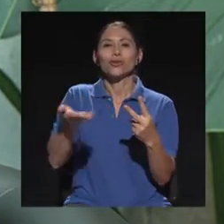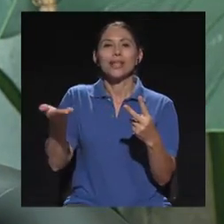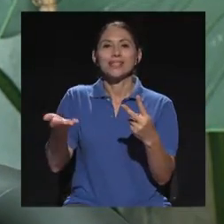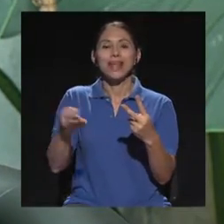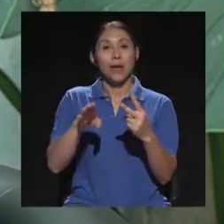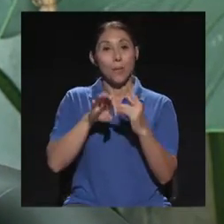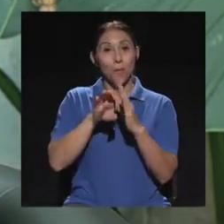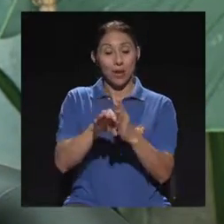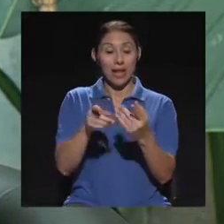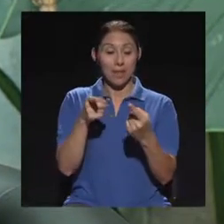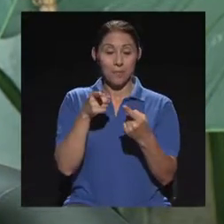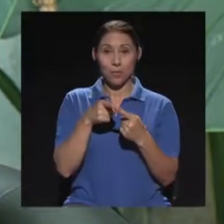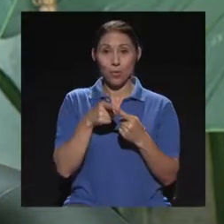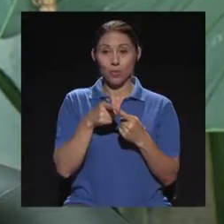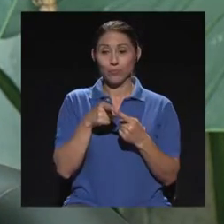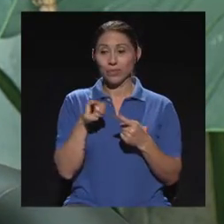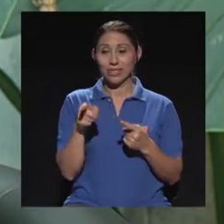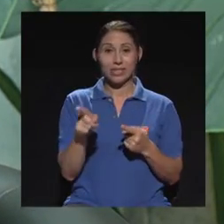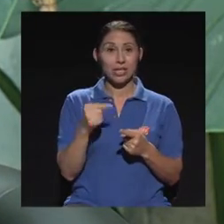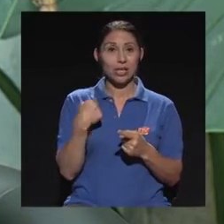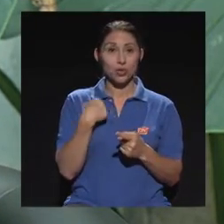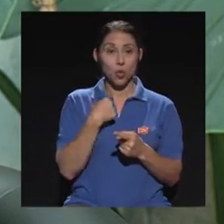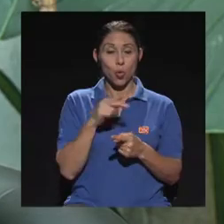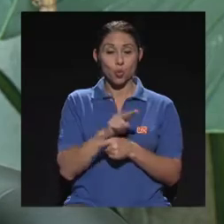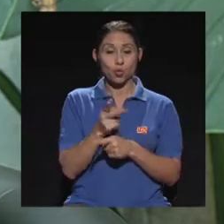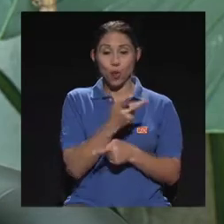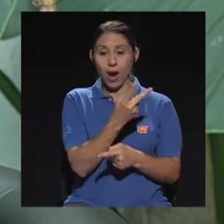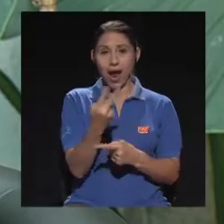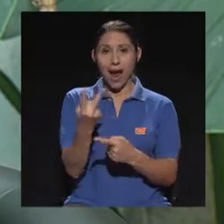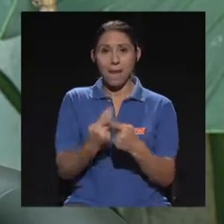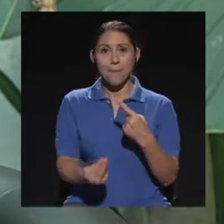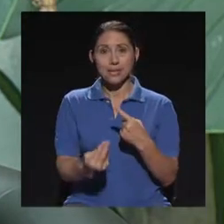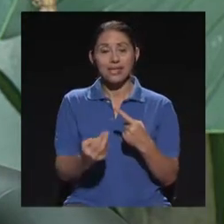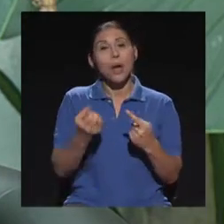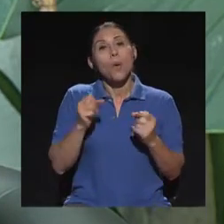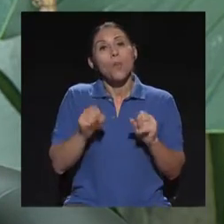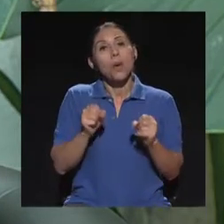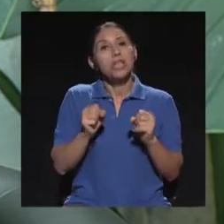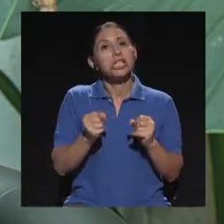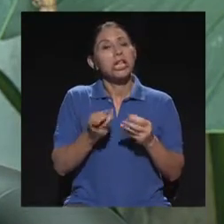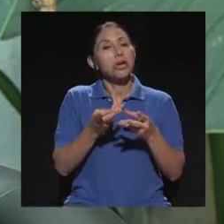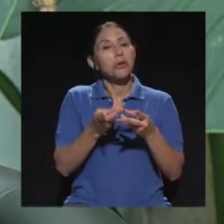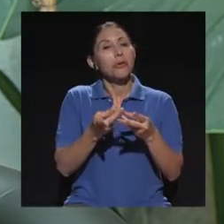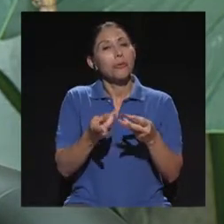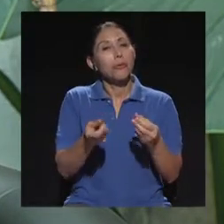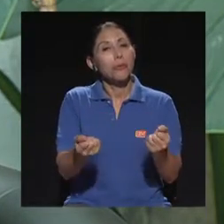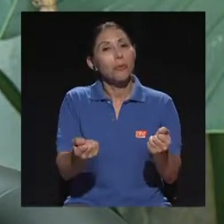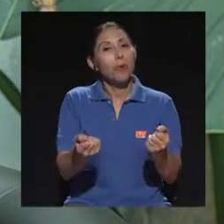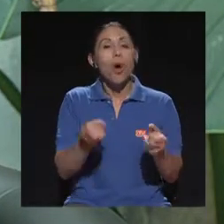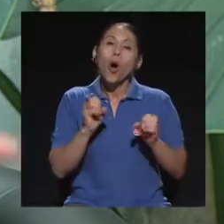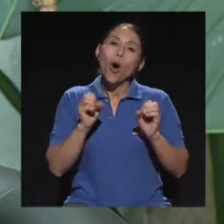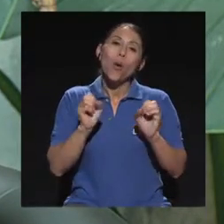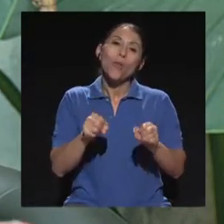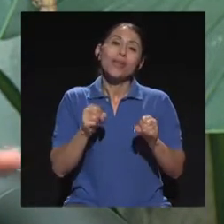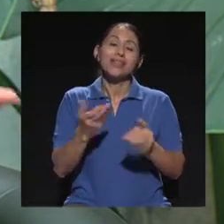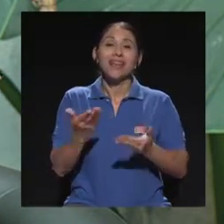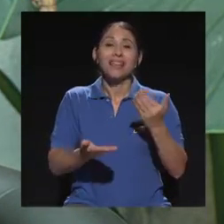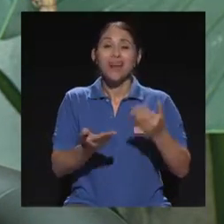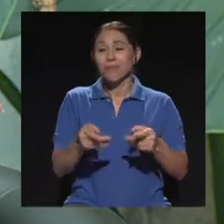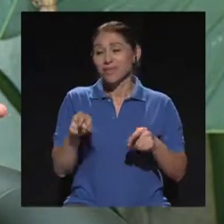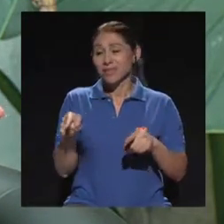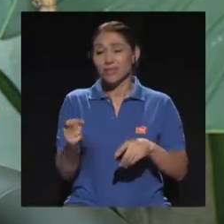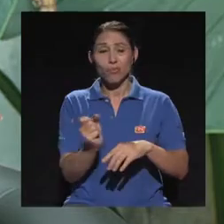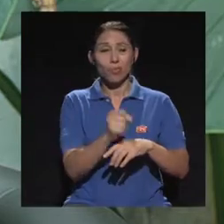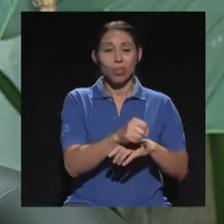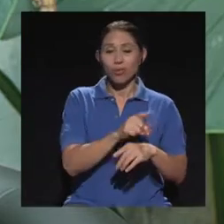medicamento de síntesis con una droga vegetal, o puede ser que se contraponga el efecto y realmente no tenga ni el efecto del